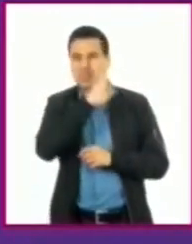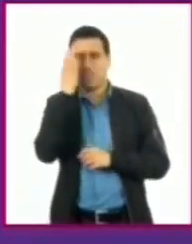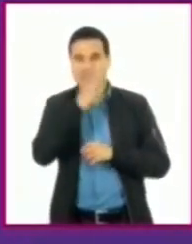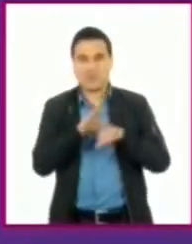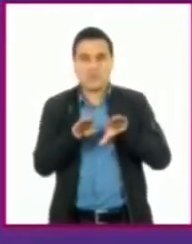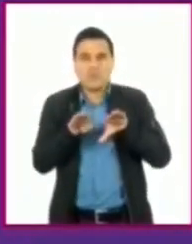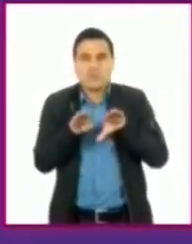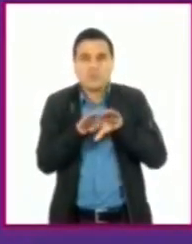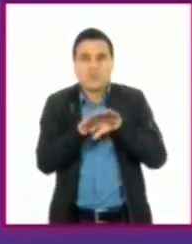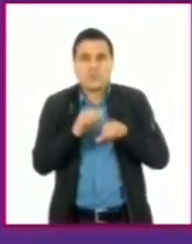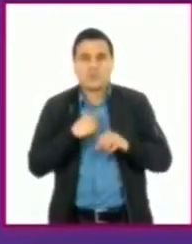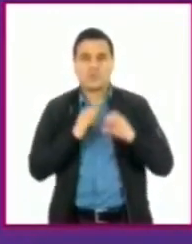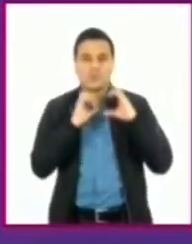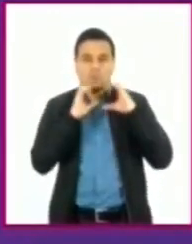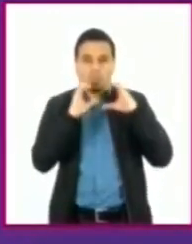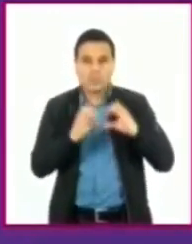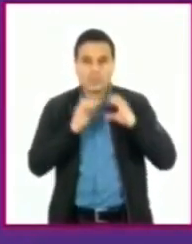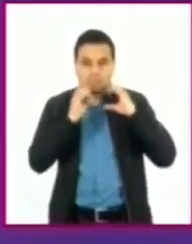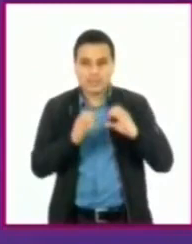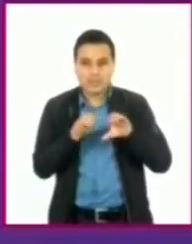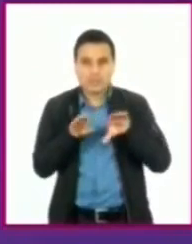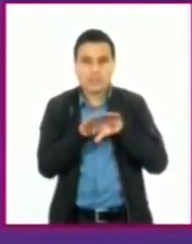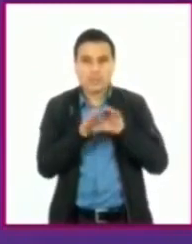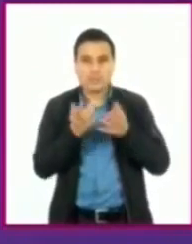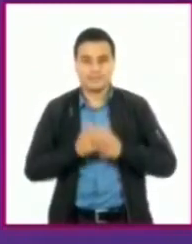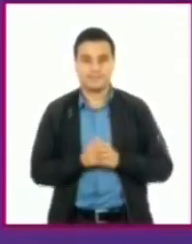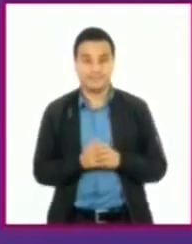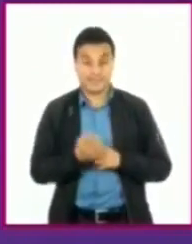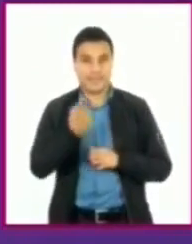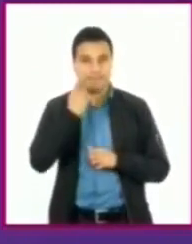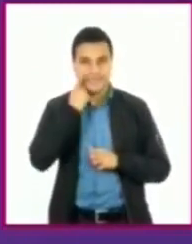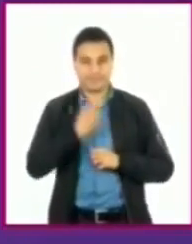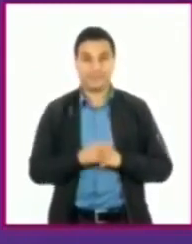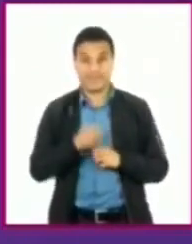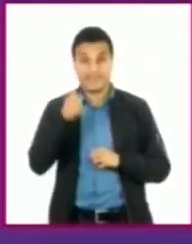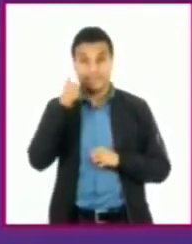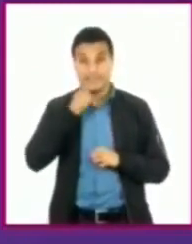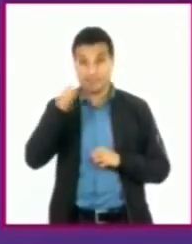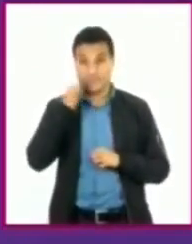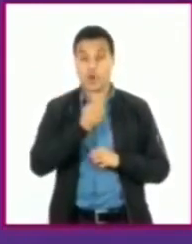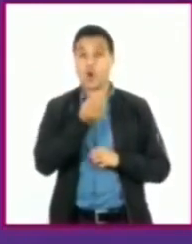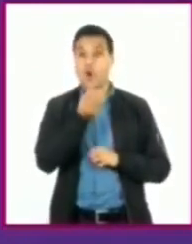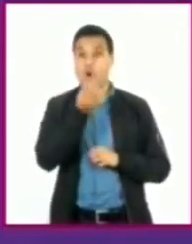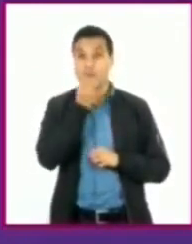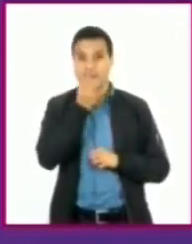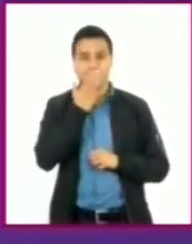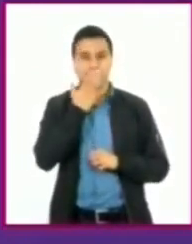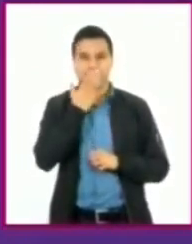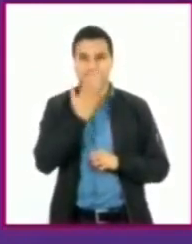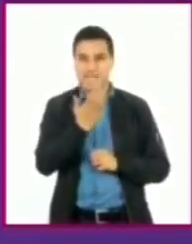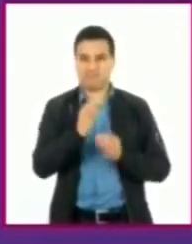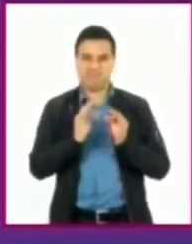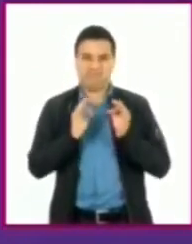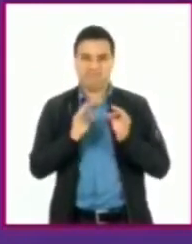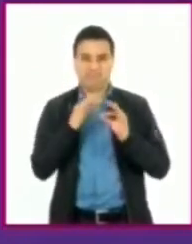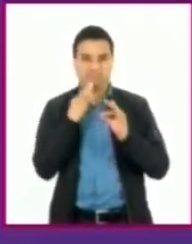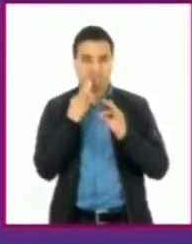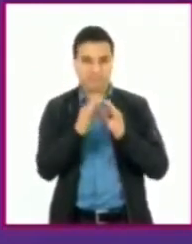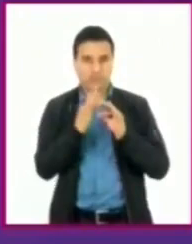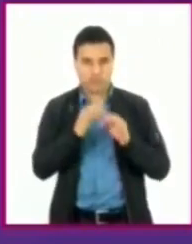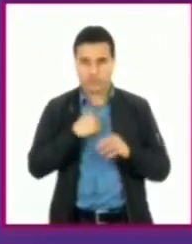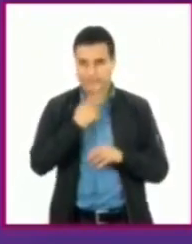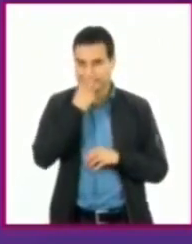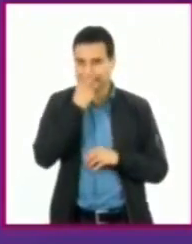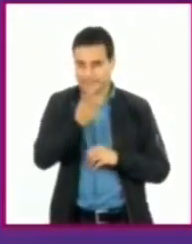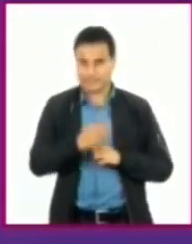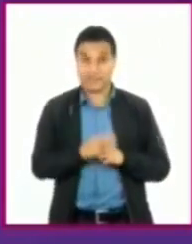contraer algún tipo de afección respiratoria? Bueno, de entrada hay que comer bien. Como hemos hablado en otros programas, la alimentación es